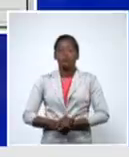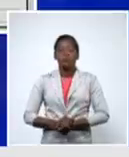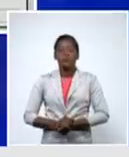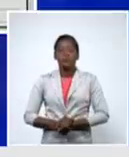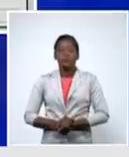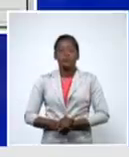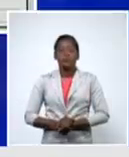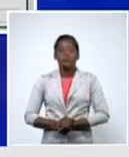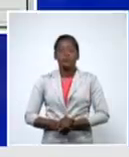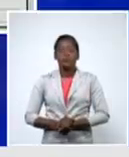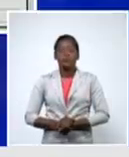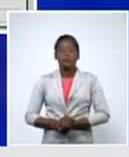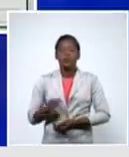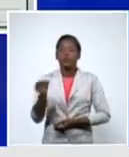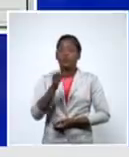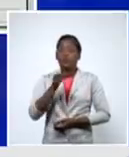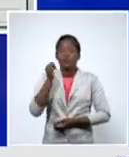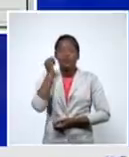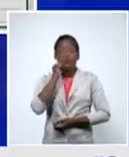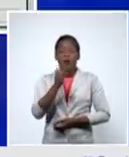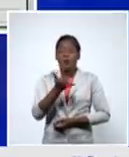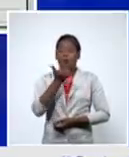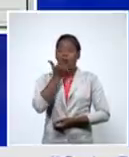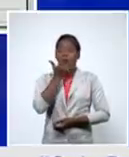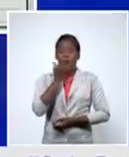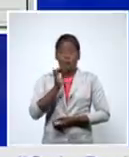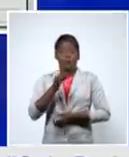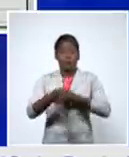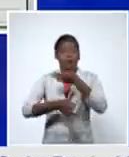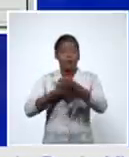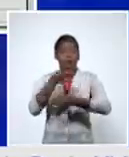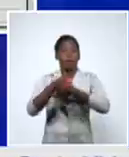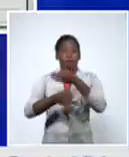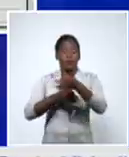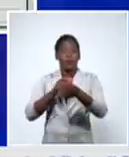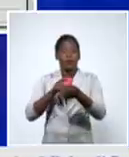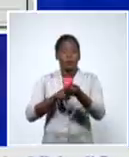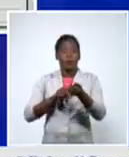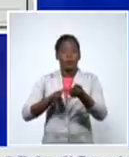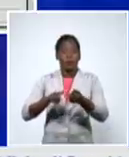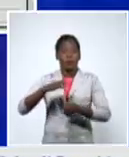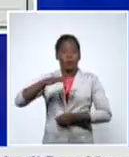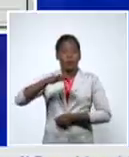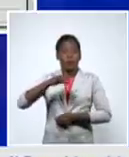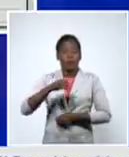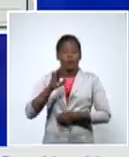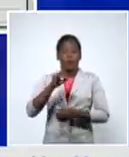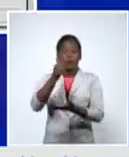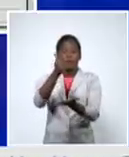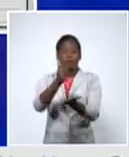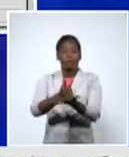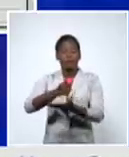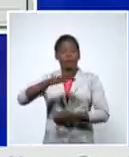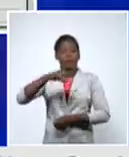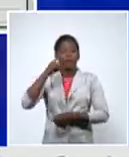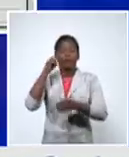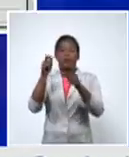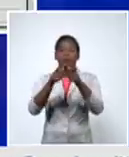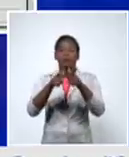los municipios con mayor afectación como ya yo había dicho el municipio de Pinar la tasa más elevada